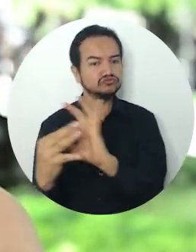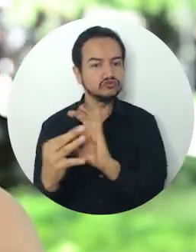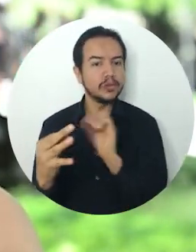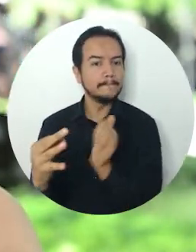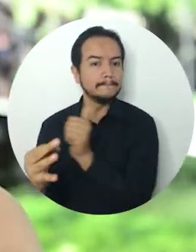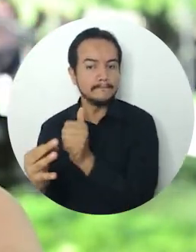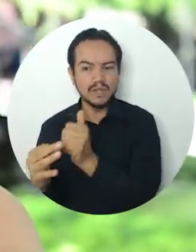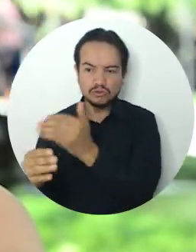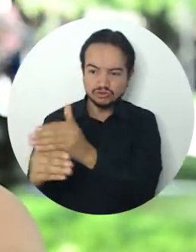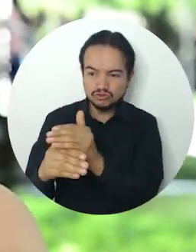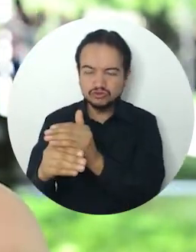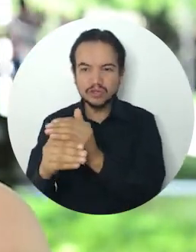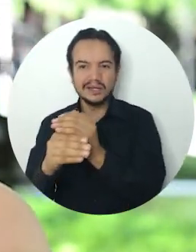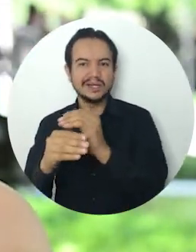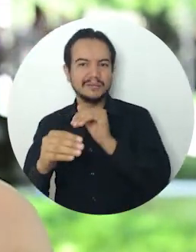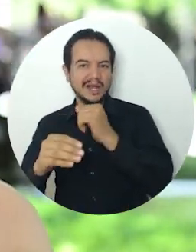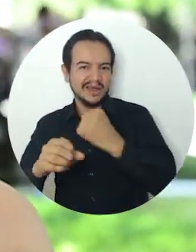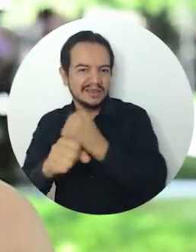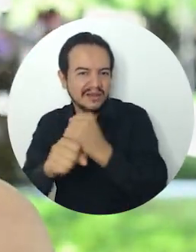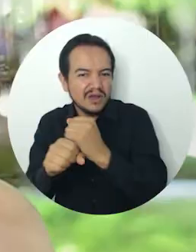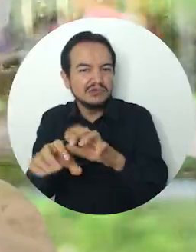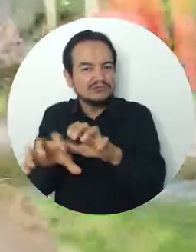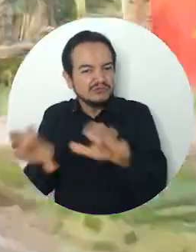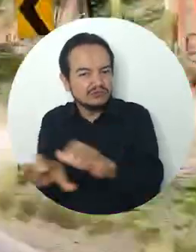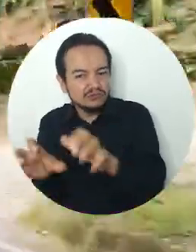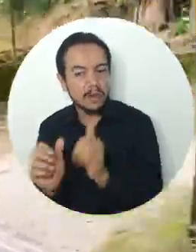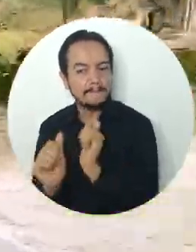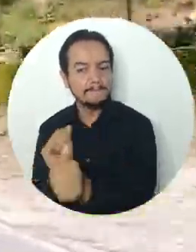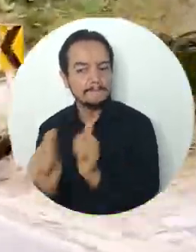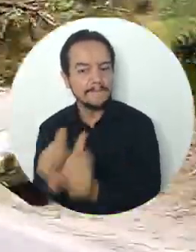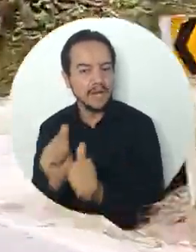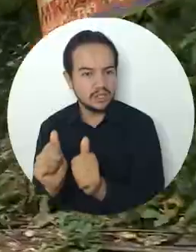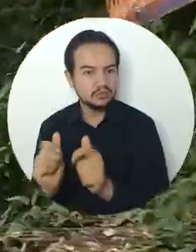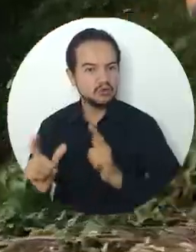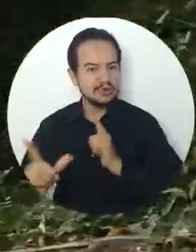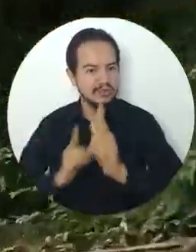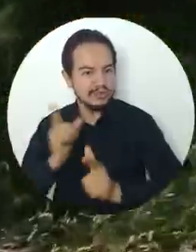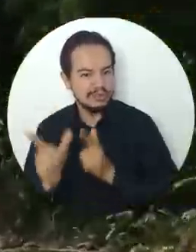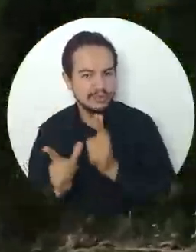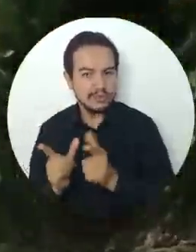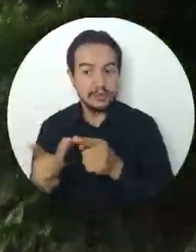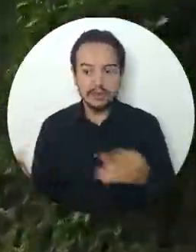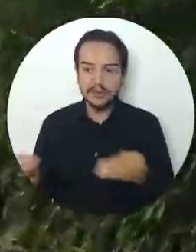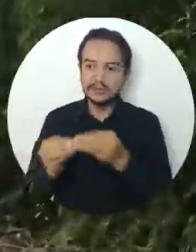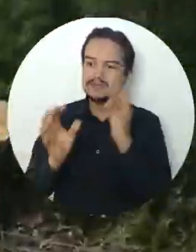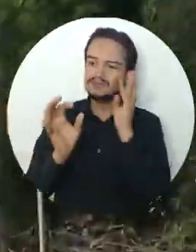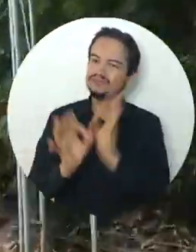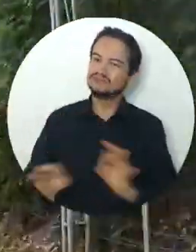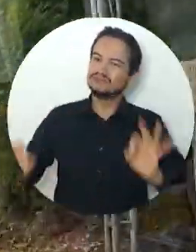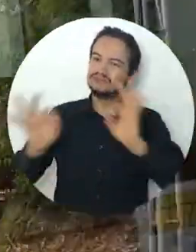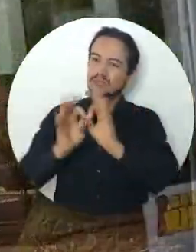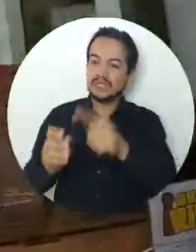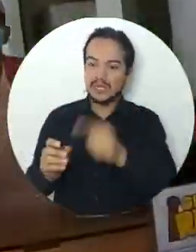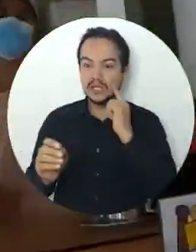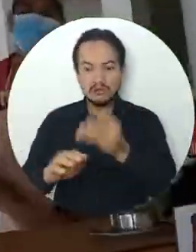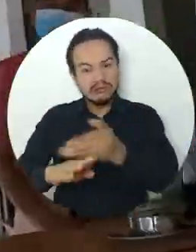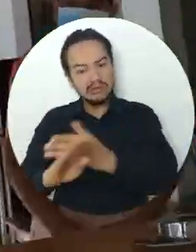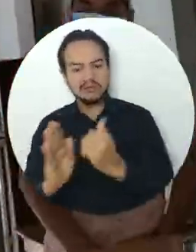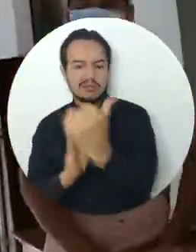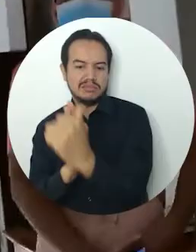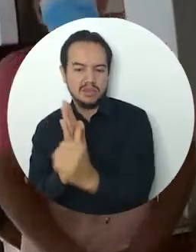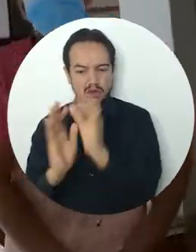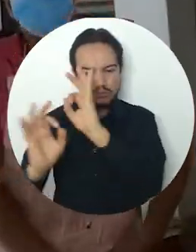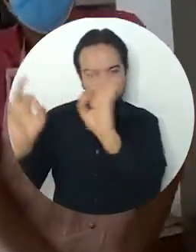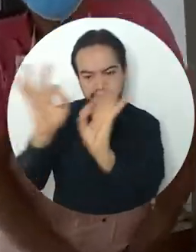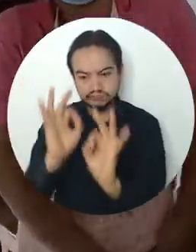fortalezca el capital social y se conforme una gobernanza comunitaria. Debe haber mayor presencia y mayor influencia